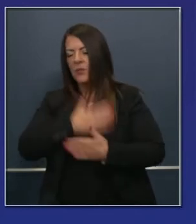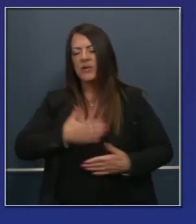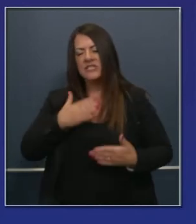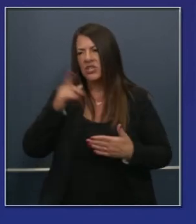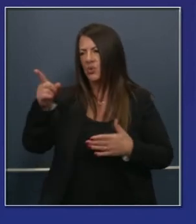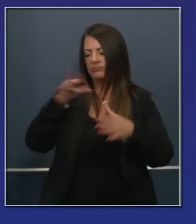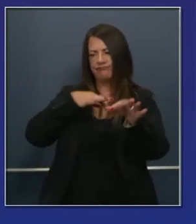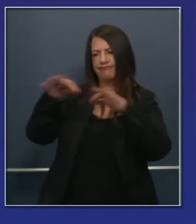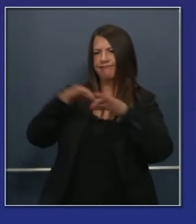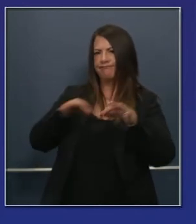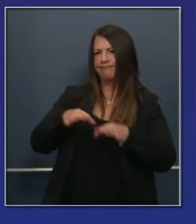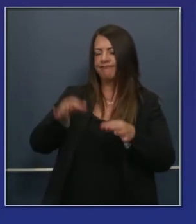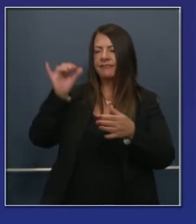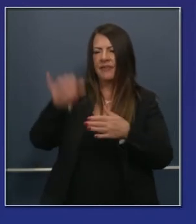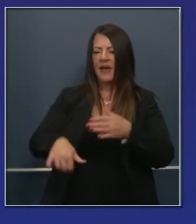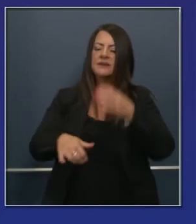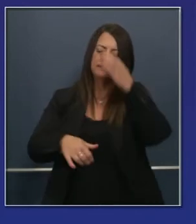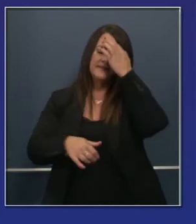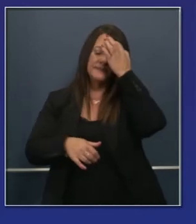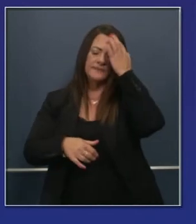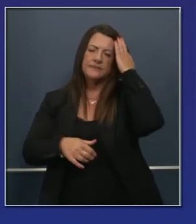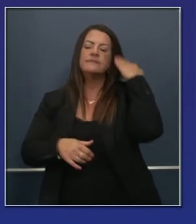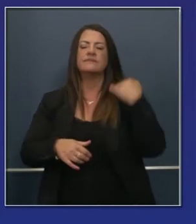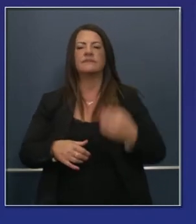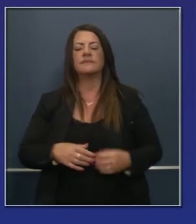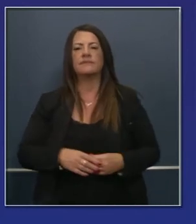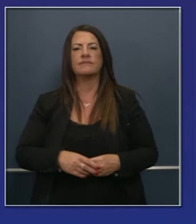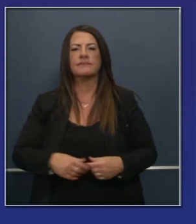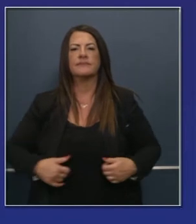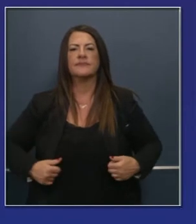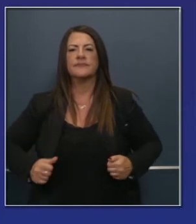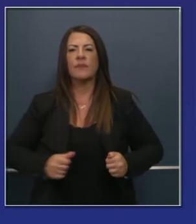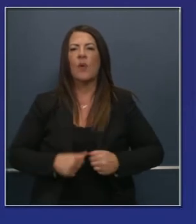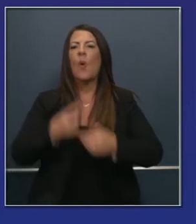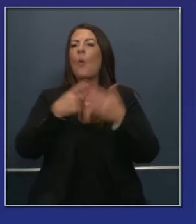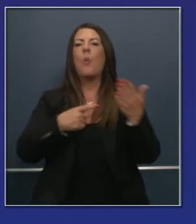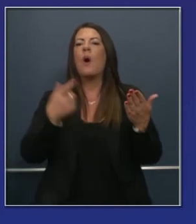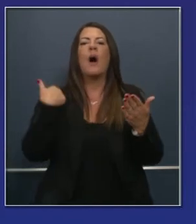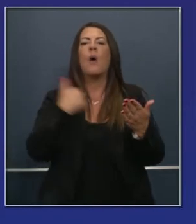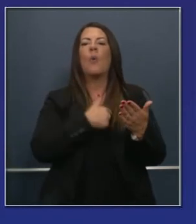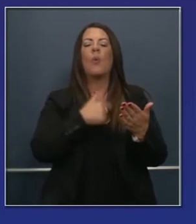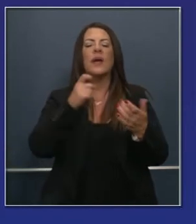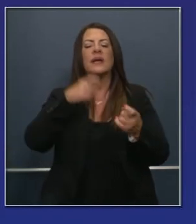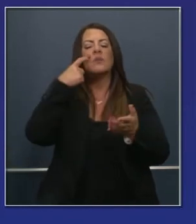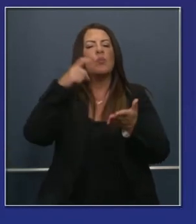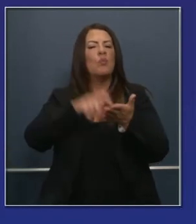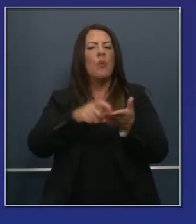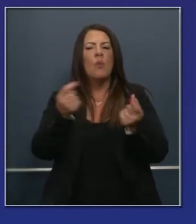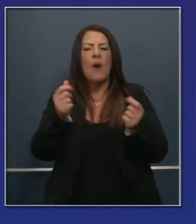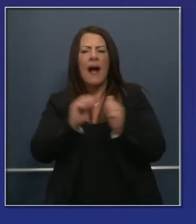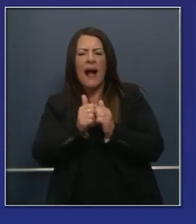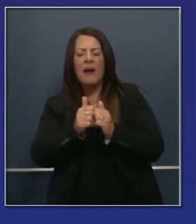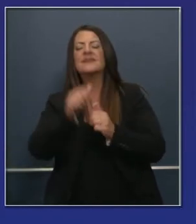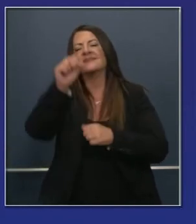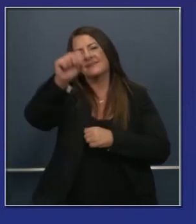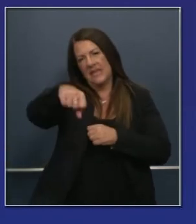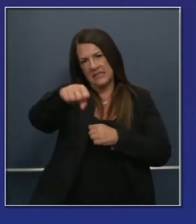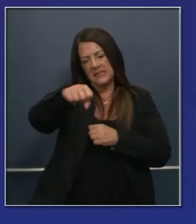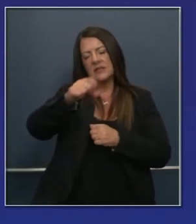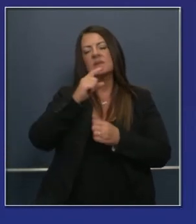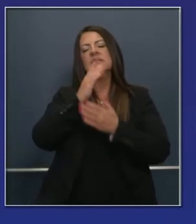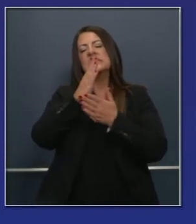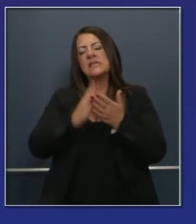Lo agradezco mucho. Gracias. Definitivamente las expectativas más amplias son el